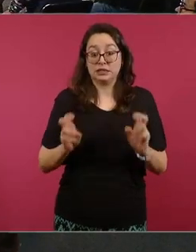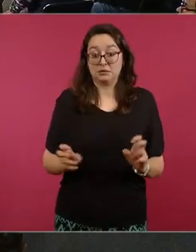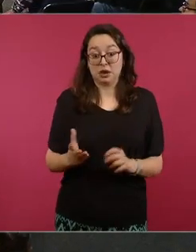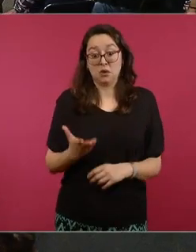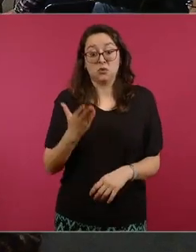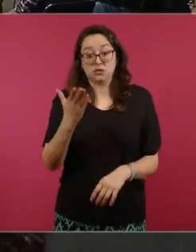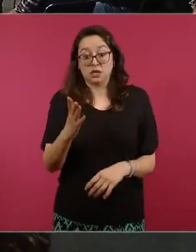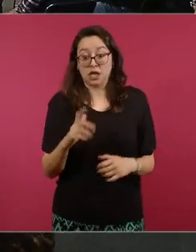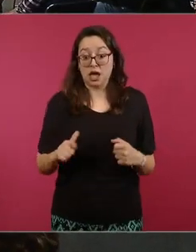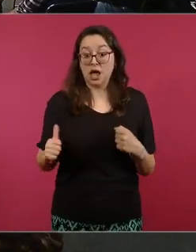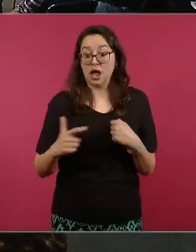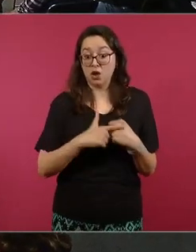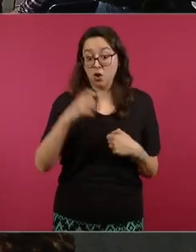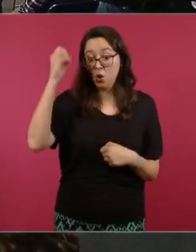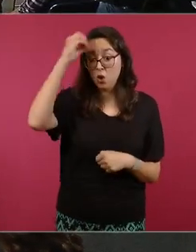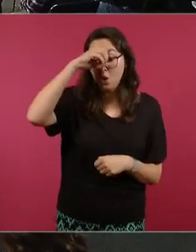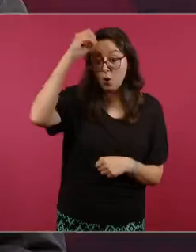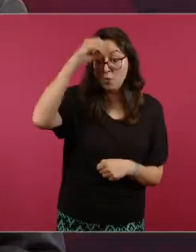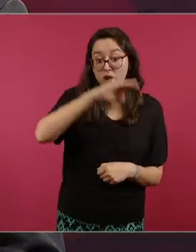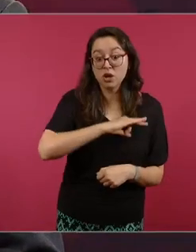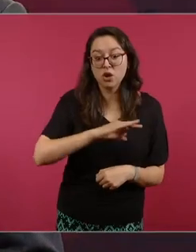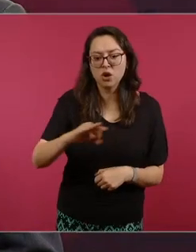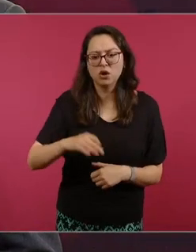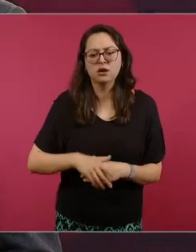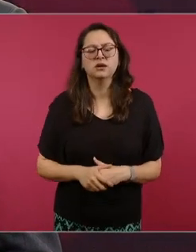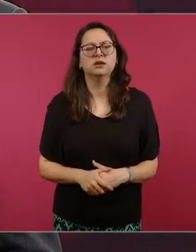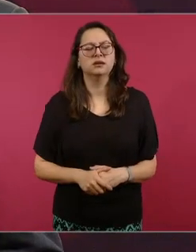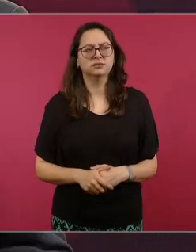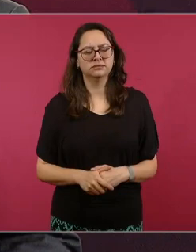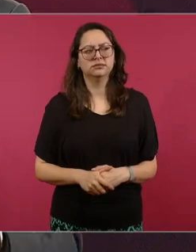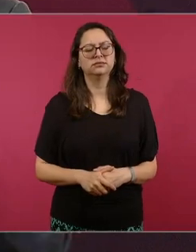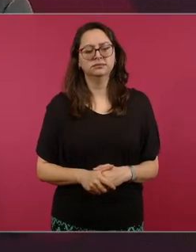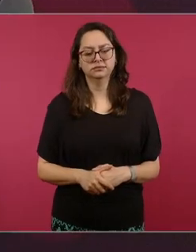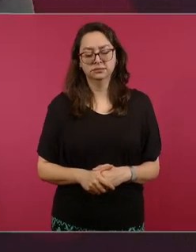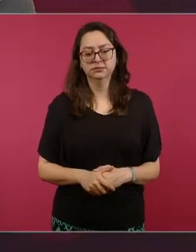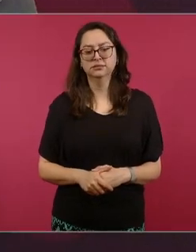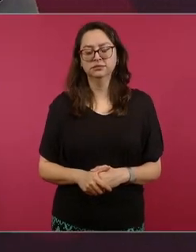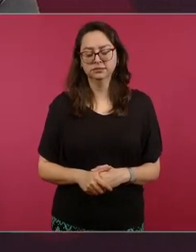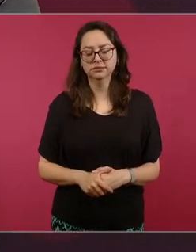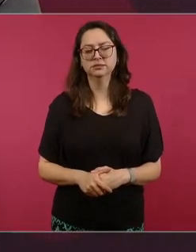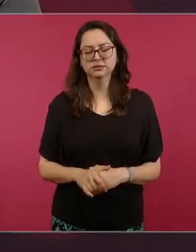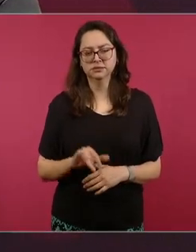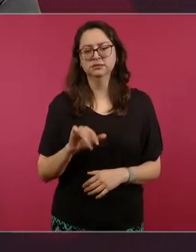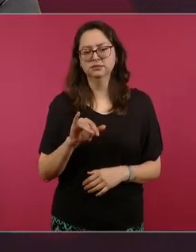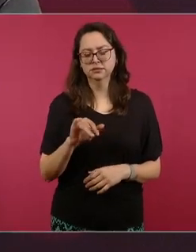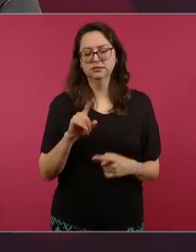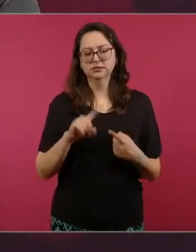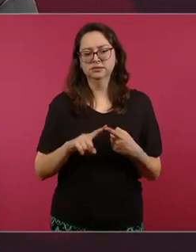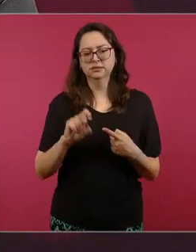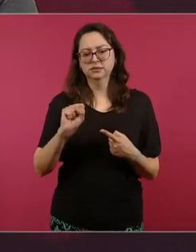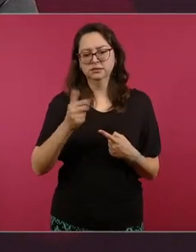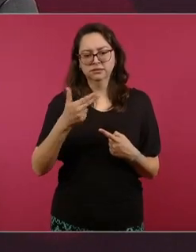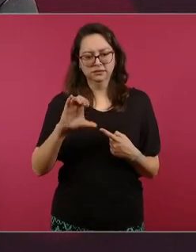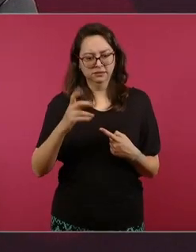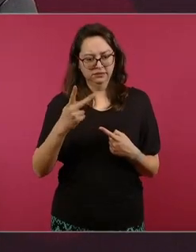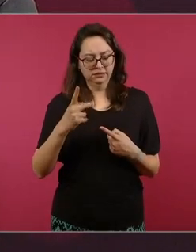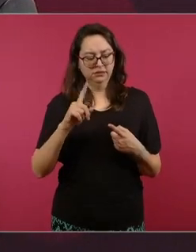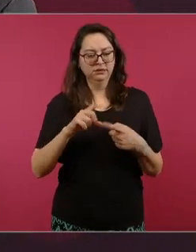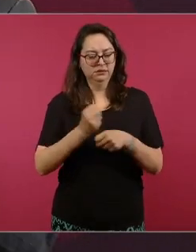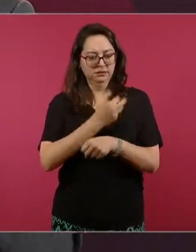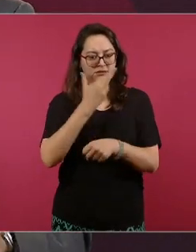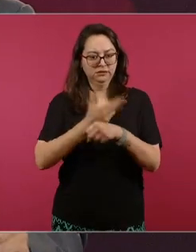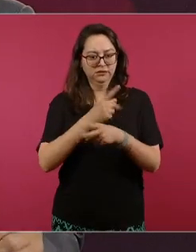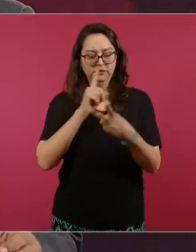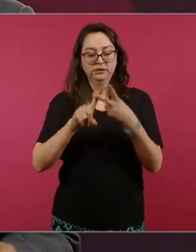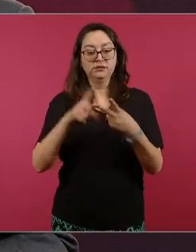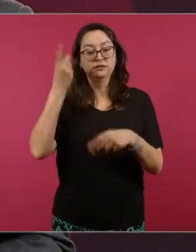comentar algo al respecto sí que vengan tanto el secretario de Hacienda como el director